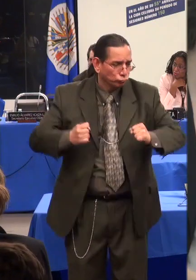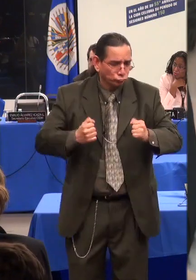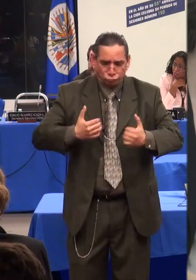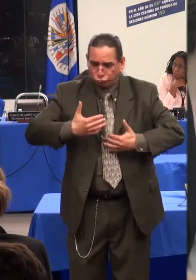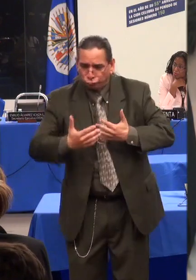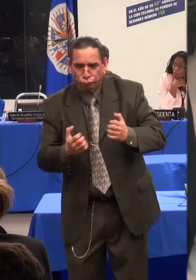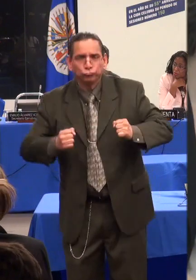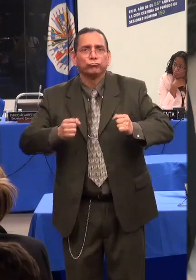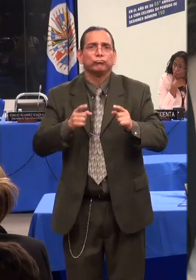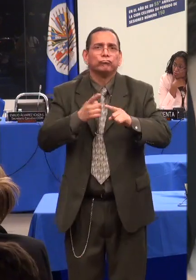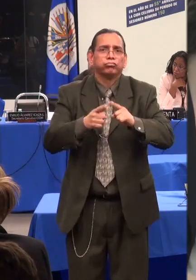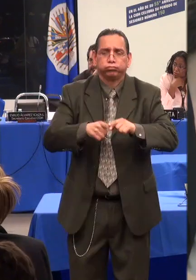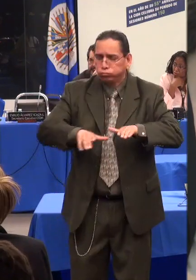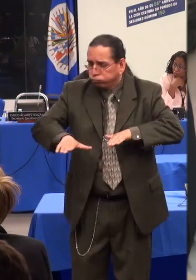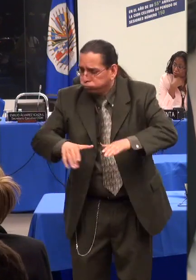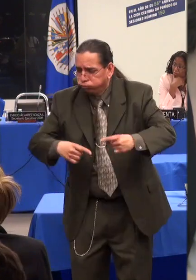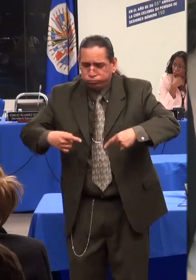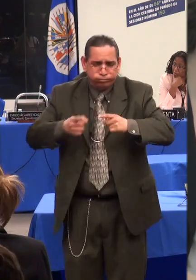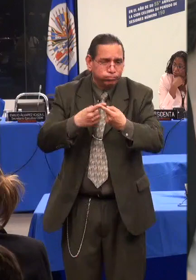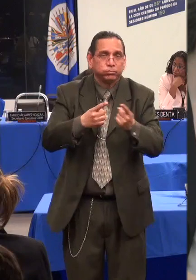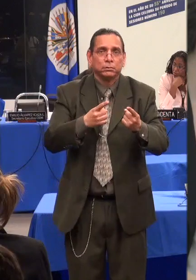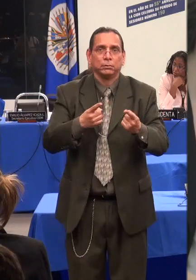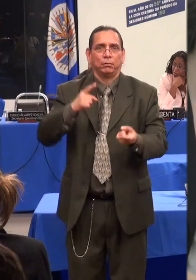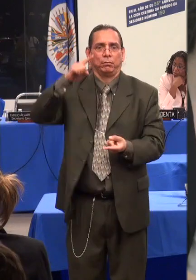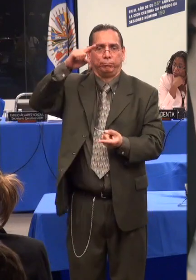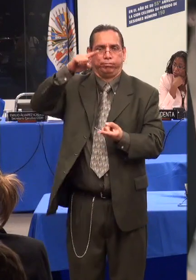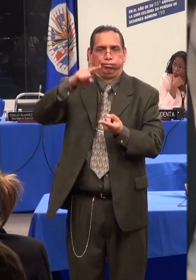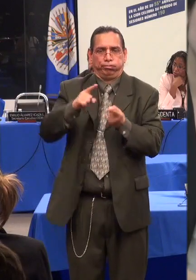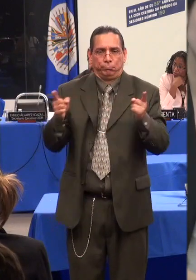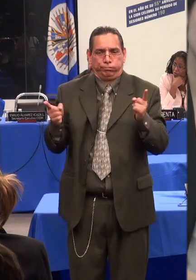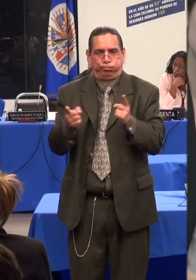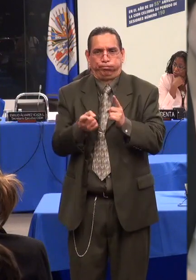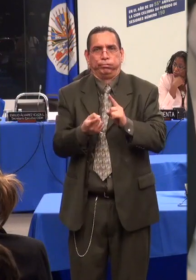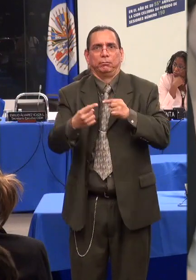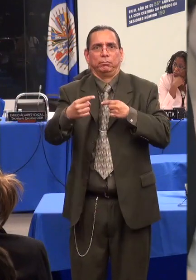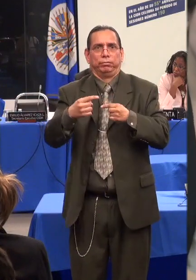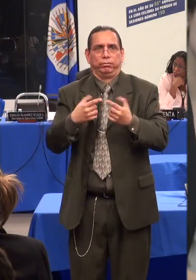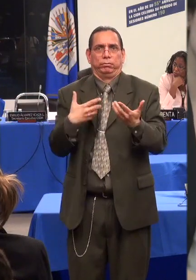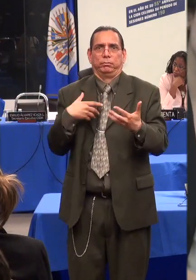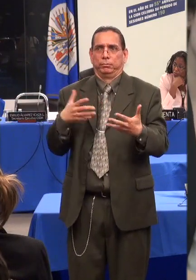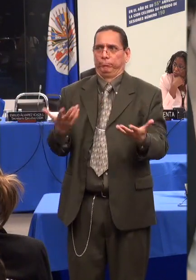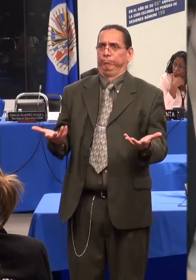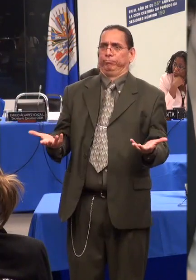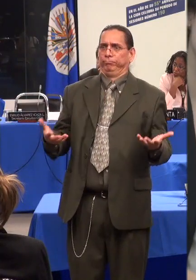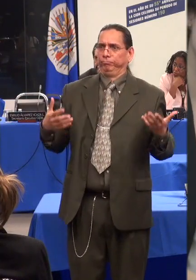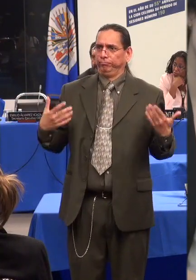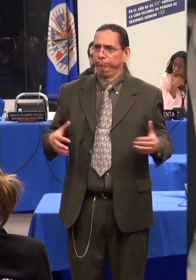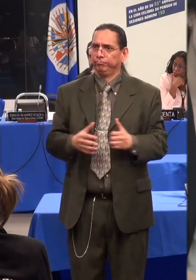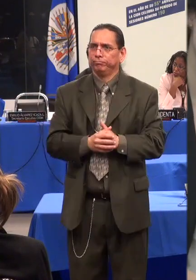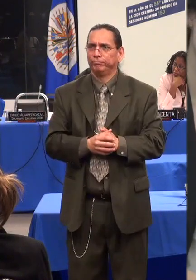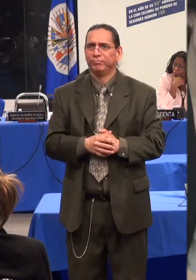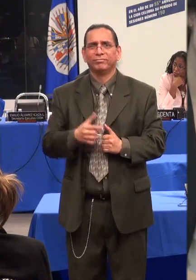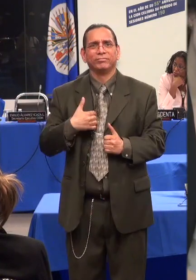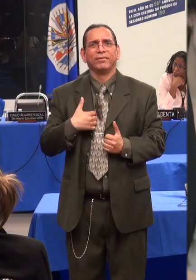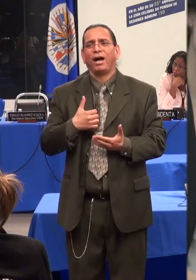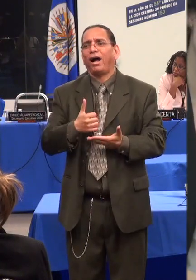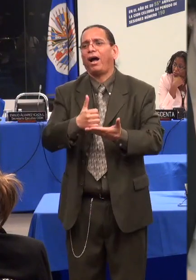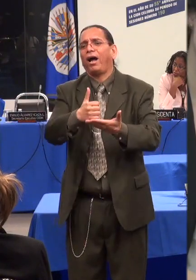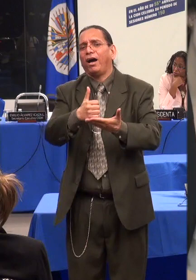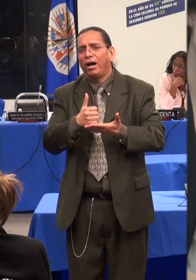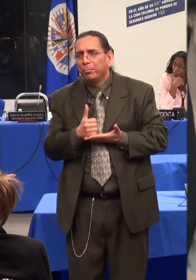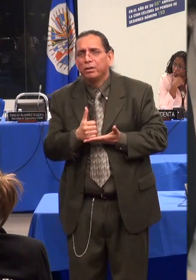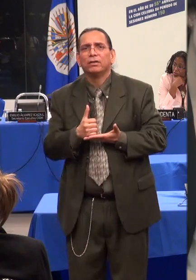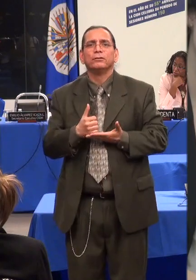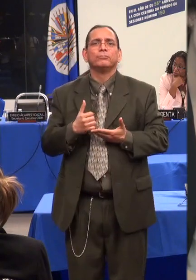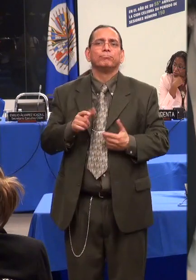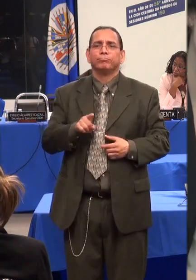al baño, entre otras. Comienzo por decir que he tenido que ver vulnerados mis derechos sexuales y reproductivos